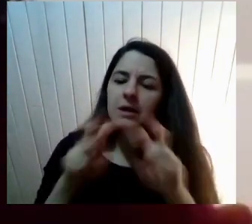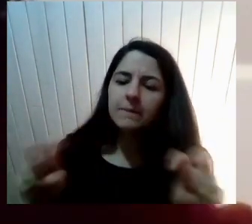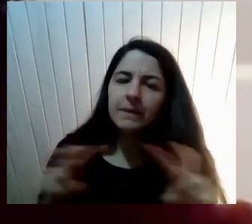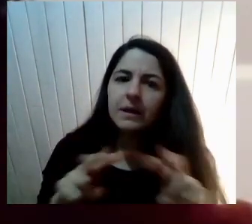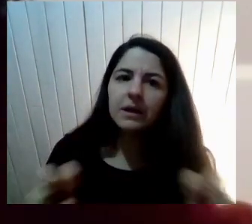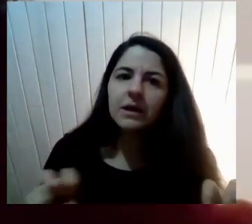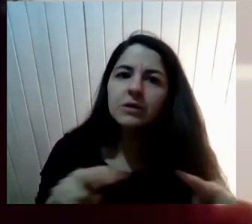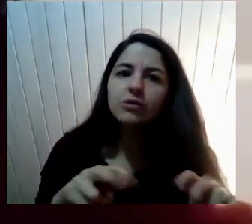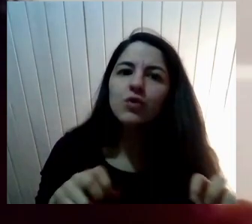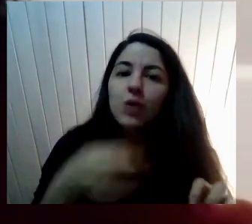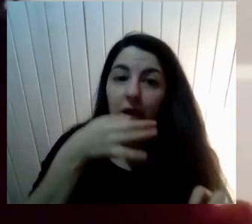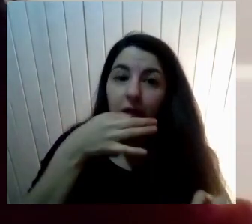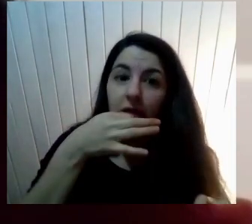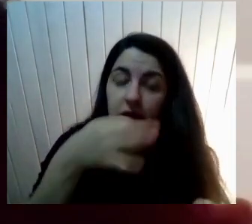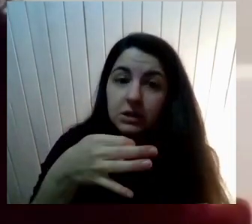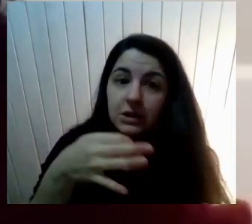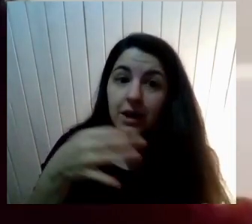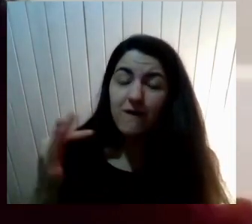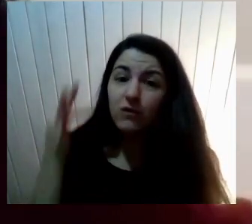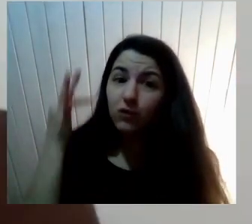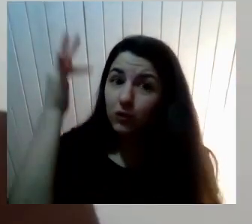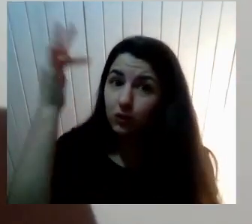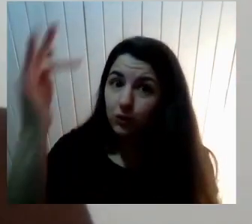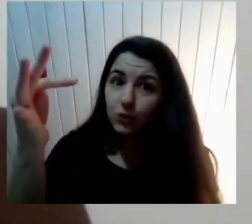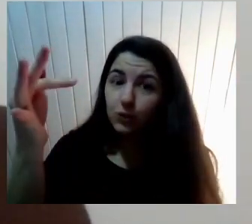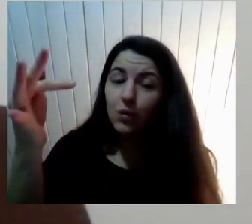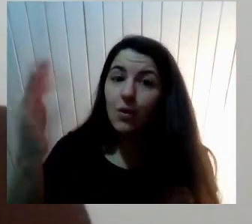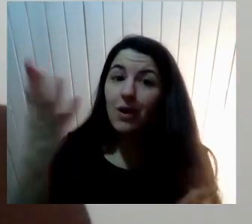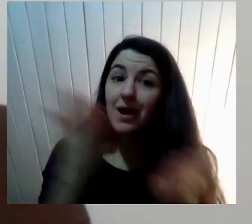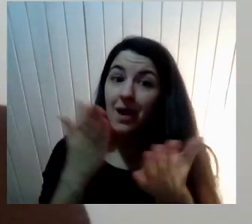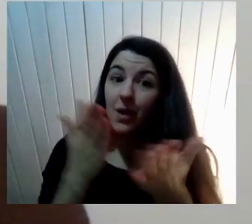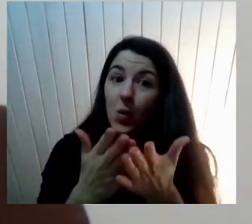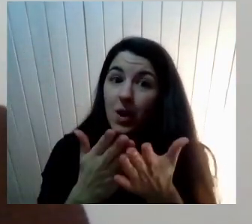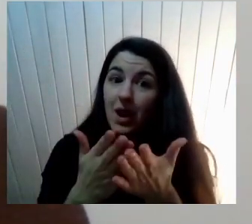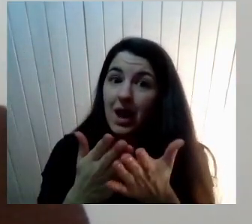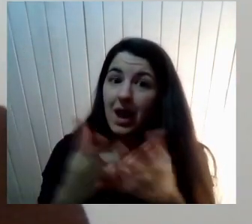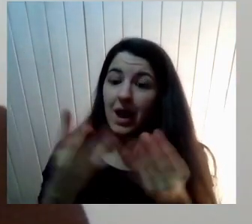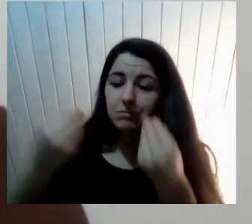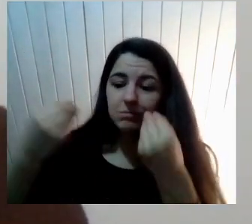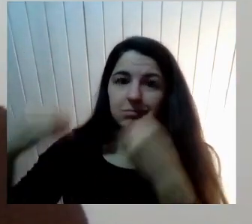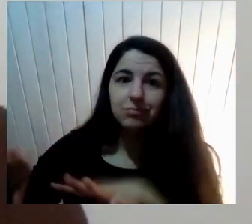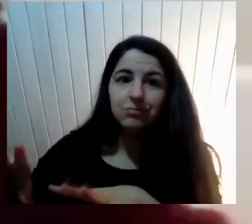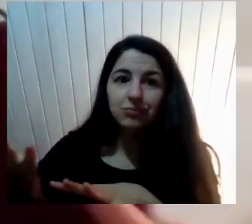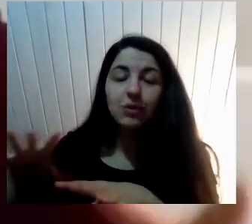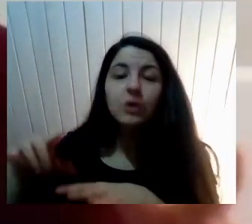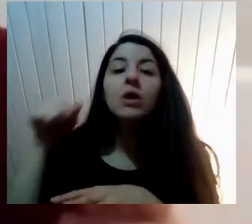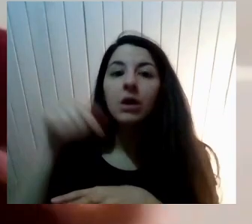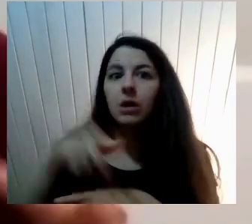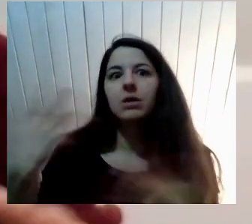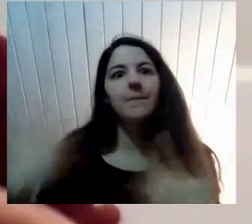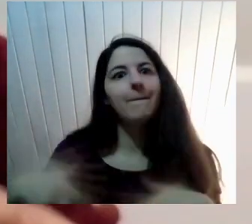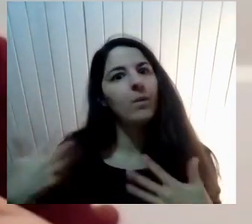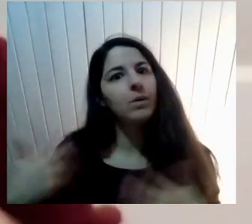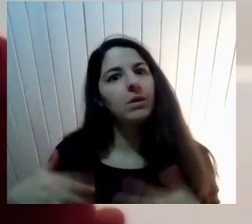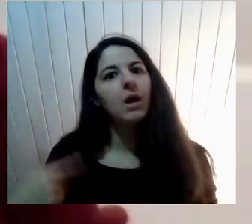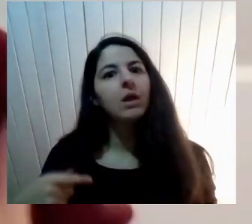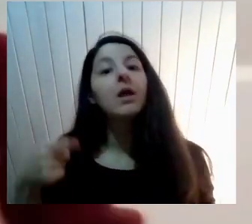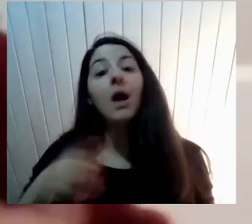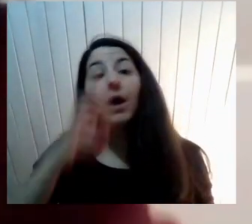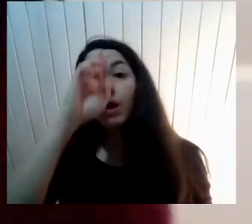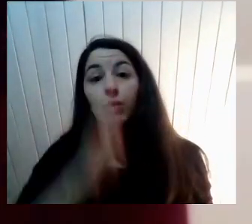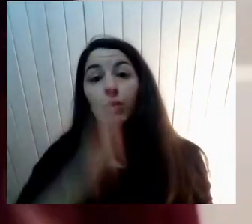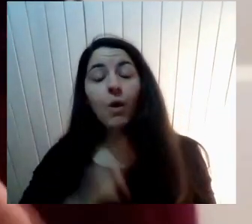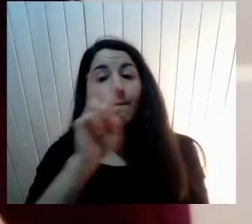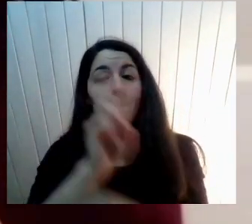Para los próximos años Que es importante Yo creo que El rol pedagógico En ese sentido De la